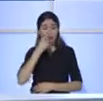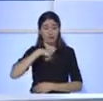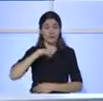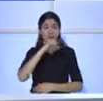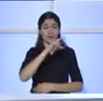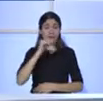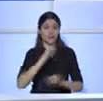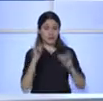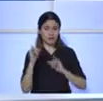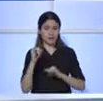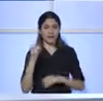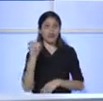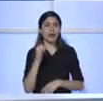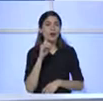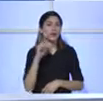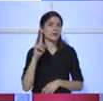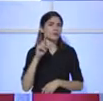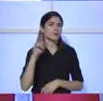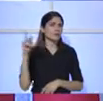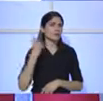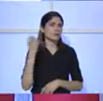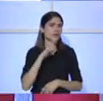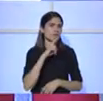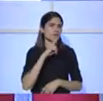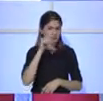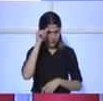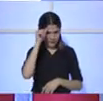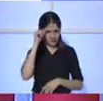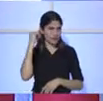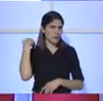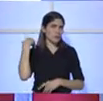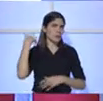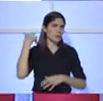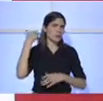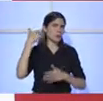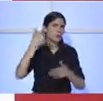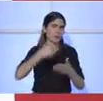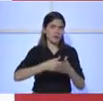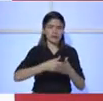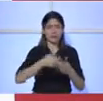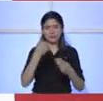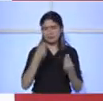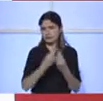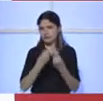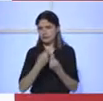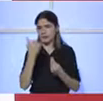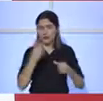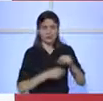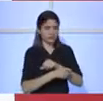descubrimos 11 millones de dólares. ¿Quién sabe qué habrá habido durante todo este tiempo antes? Bueno, peritos especializados en el área.